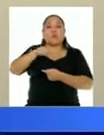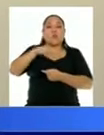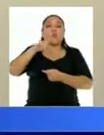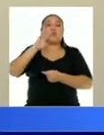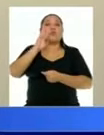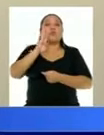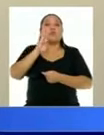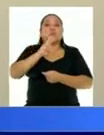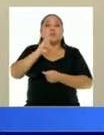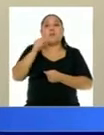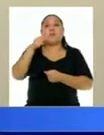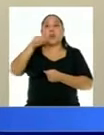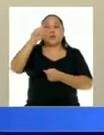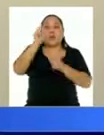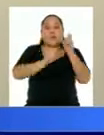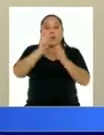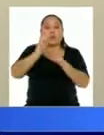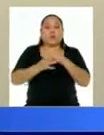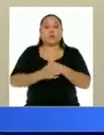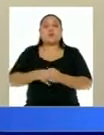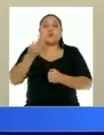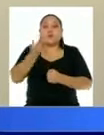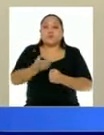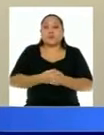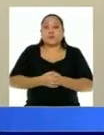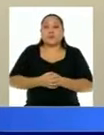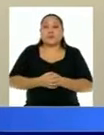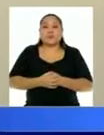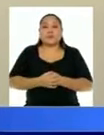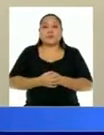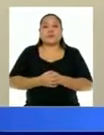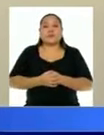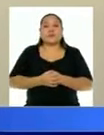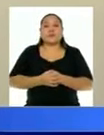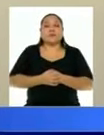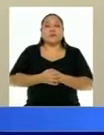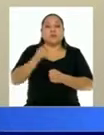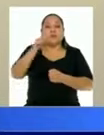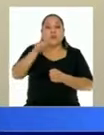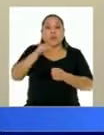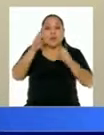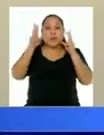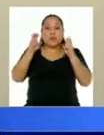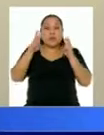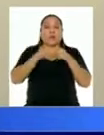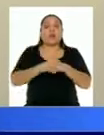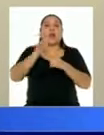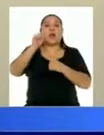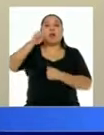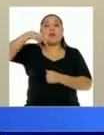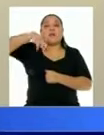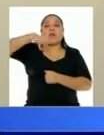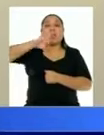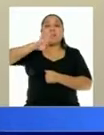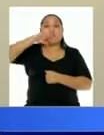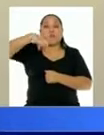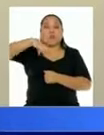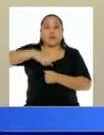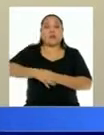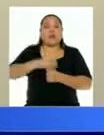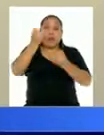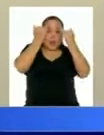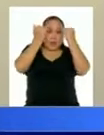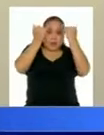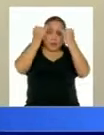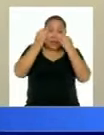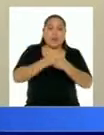personas. Y con respecto al tema de las AFPs, la propuesta alternativa